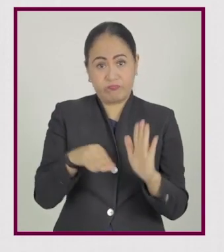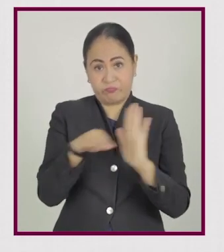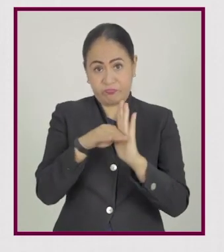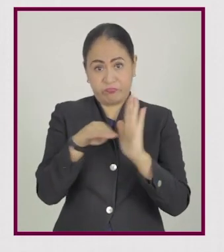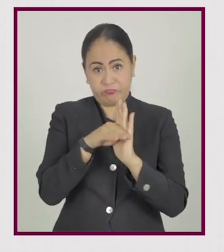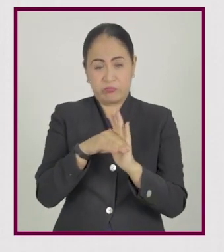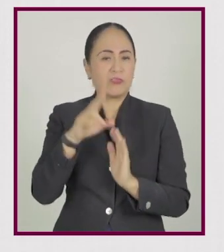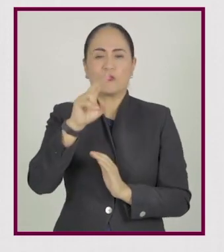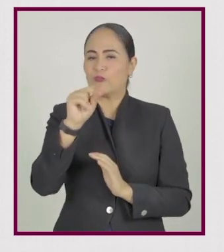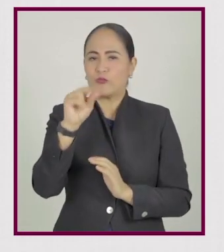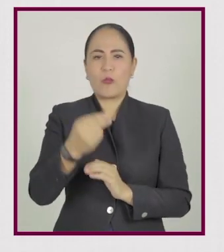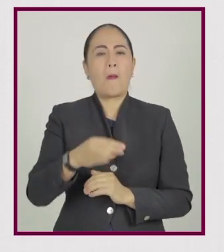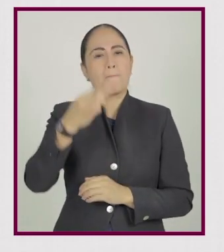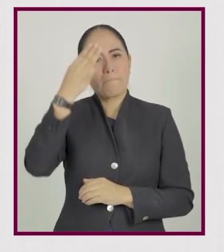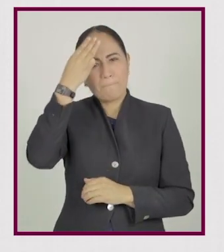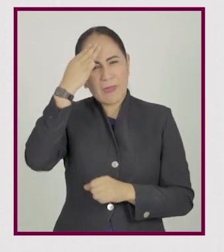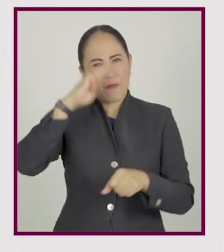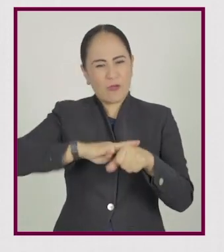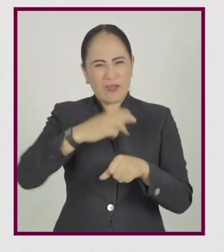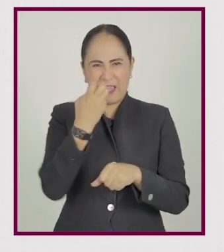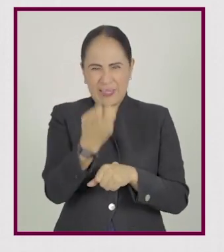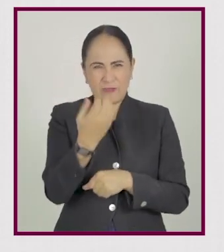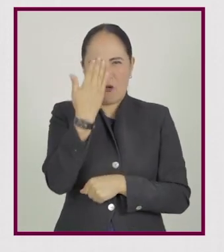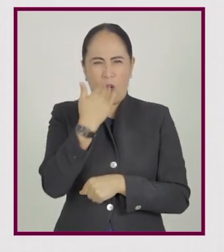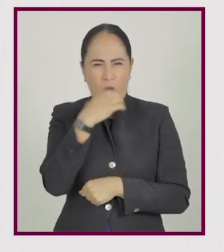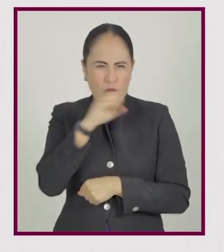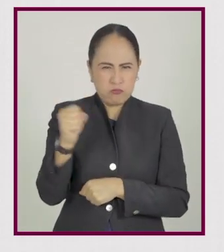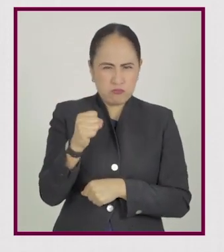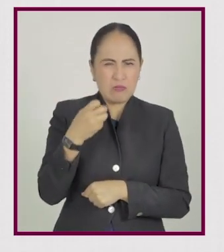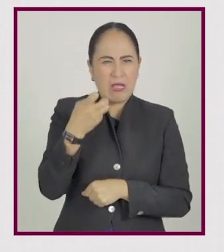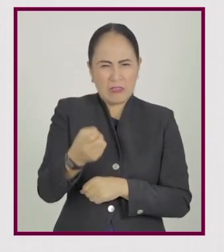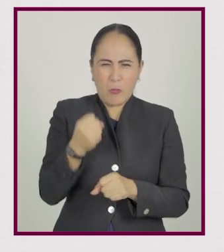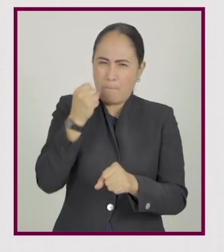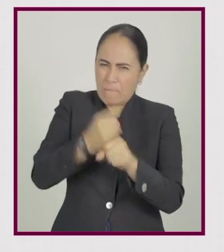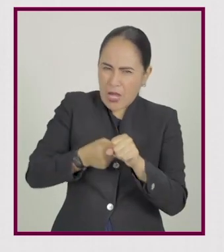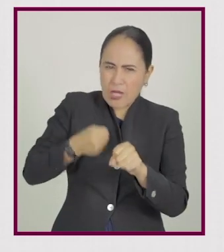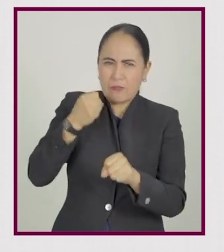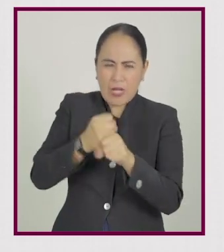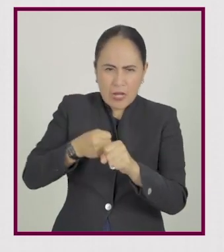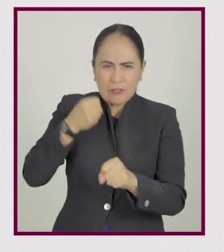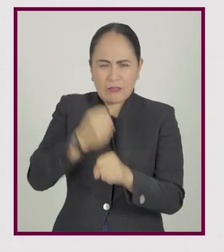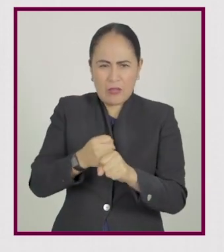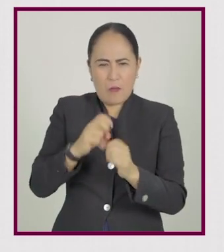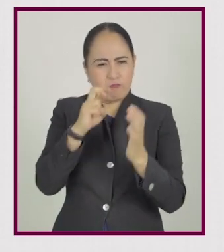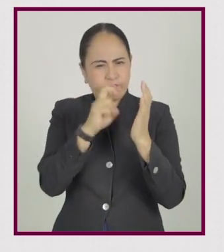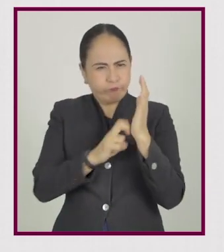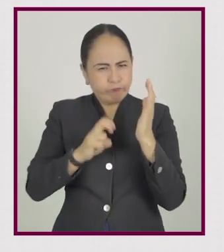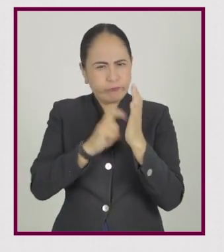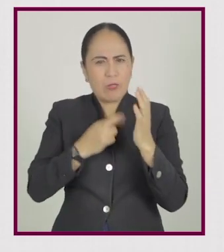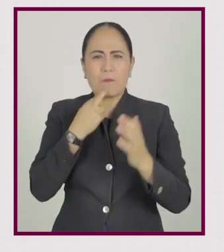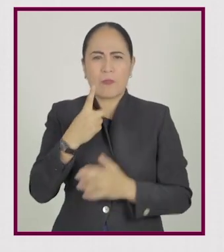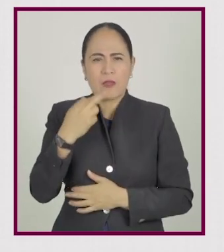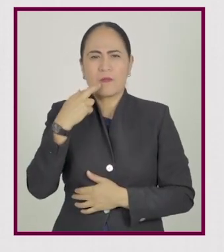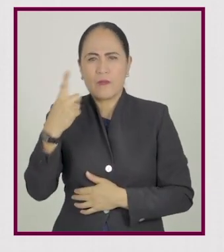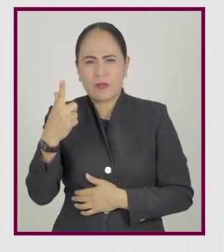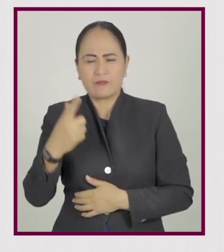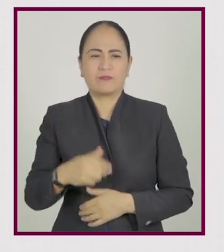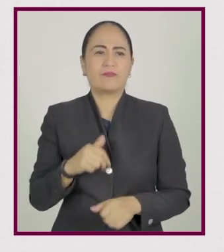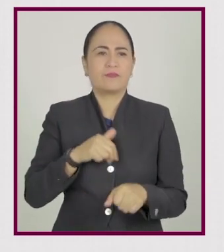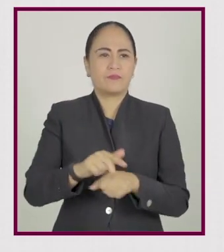Falso. La memoria es una habilidad y como cualquier habilidad, necesita practicarse para poder mejorar.